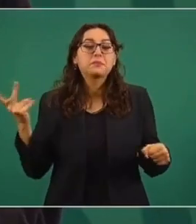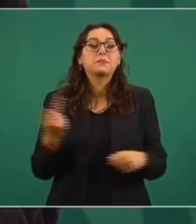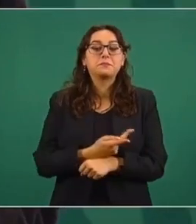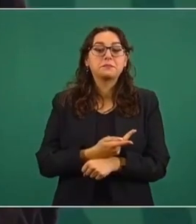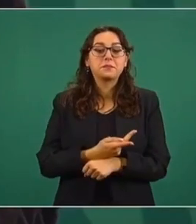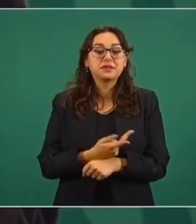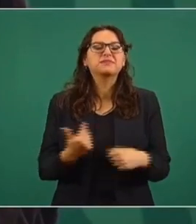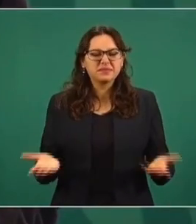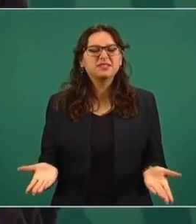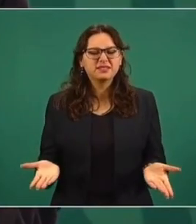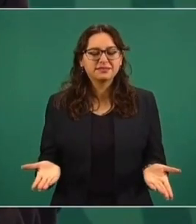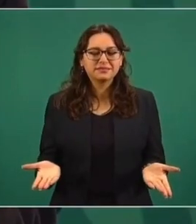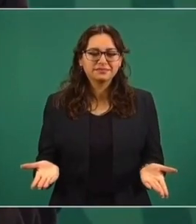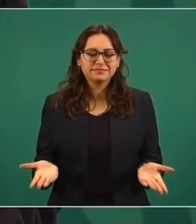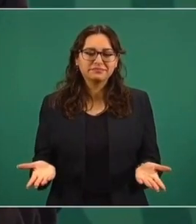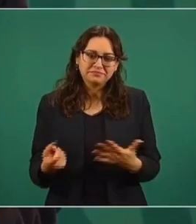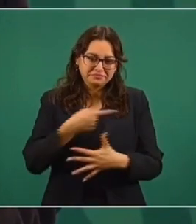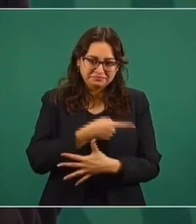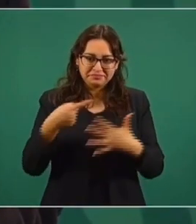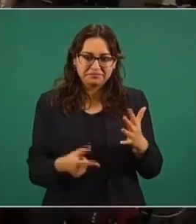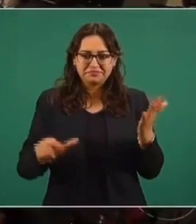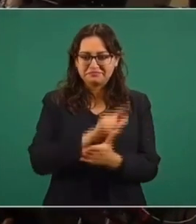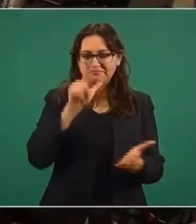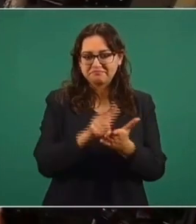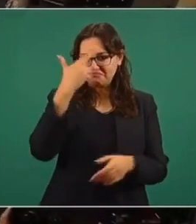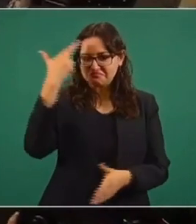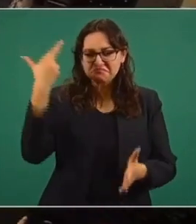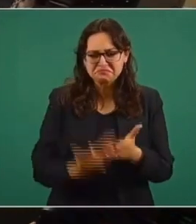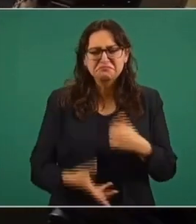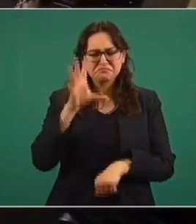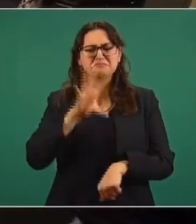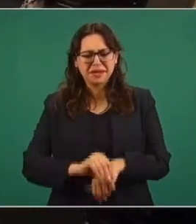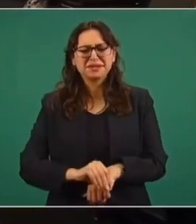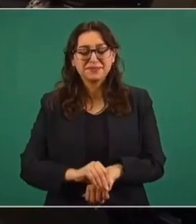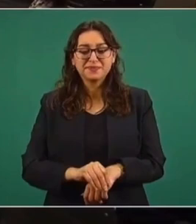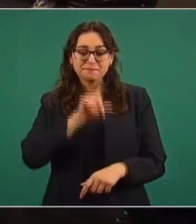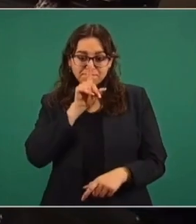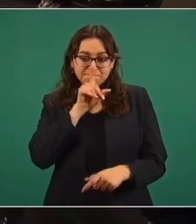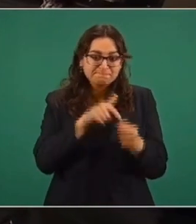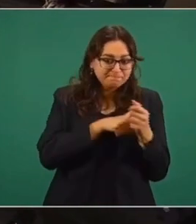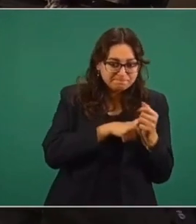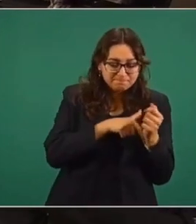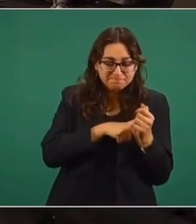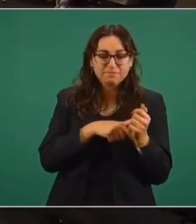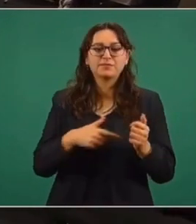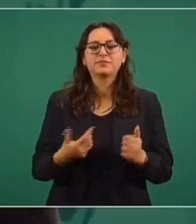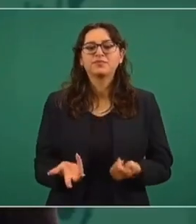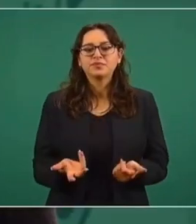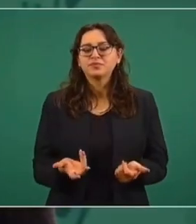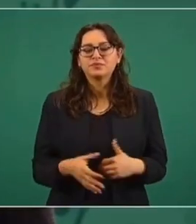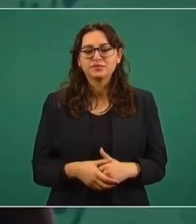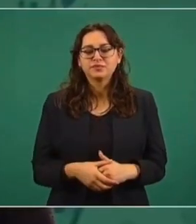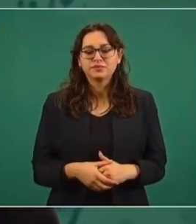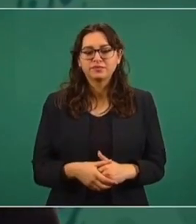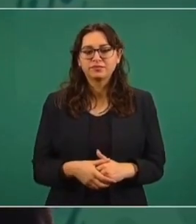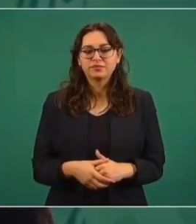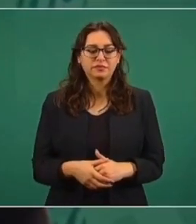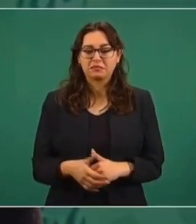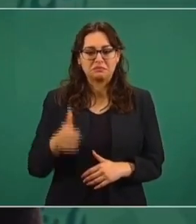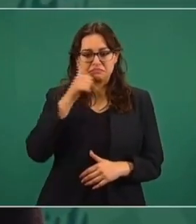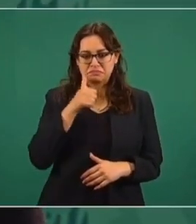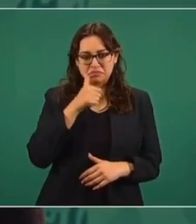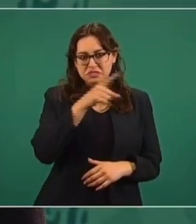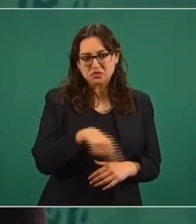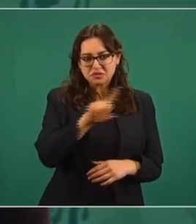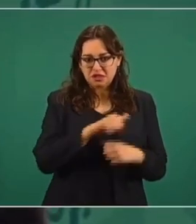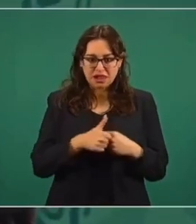se cometan ilícitos y haya ocultamiento de información. Son como tapaderas,